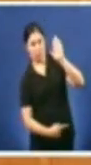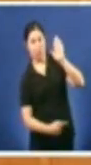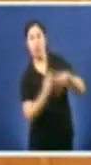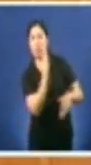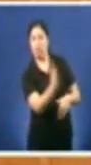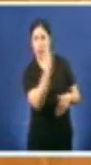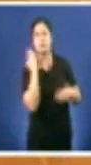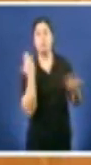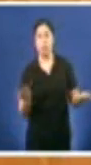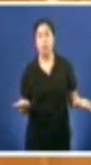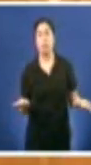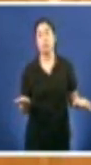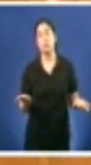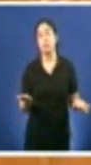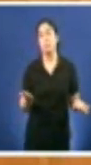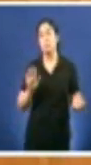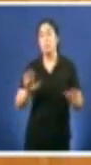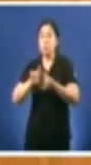repercusión